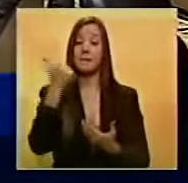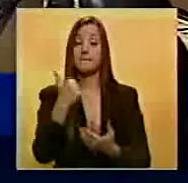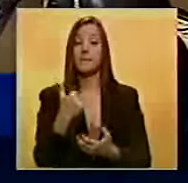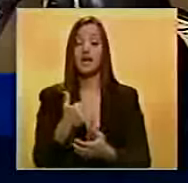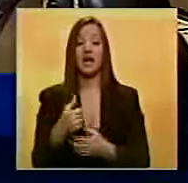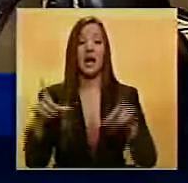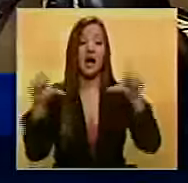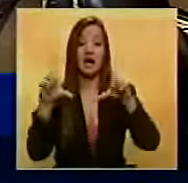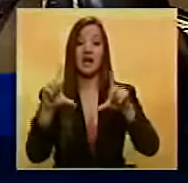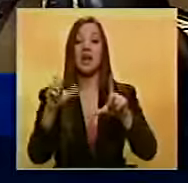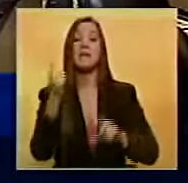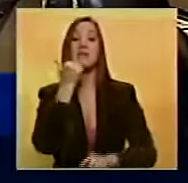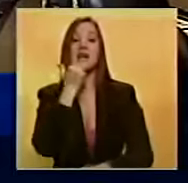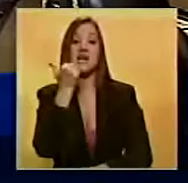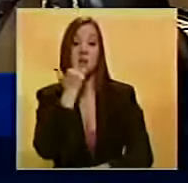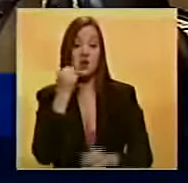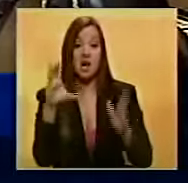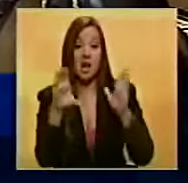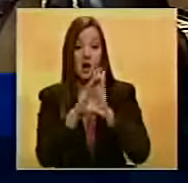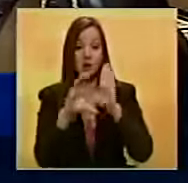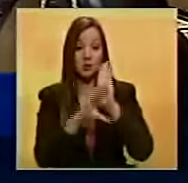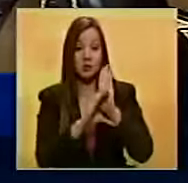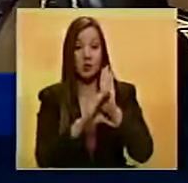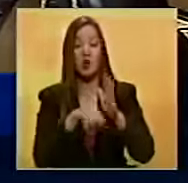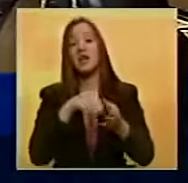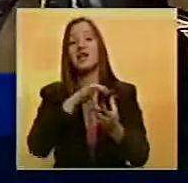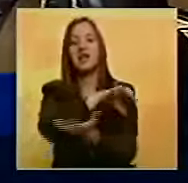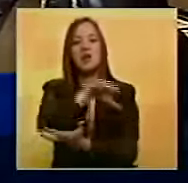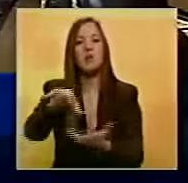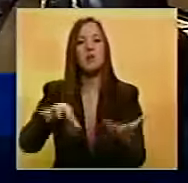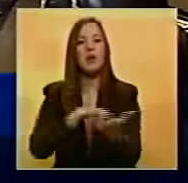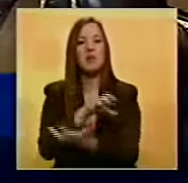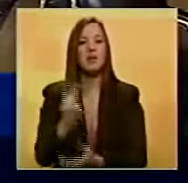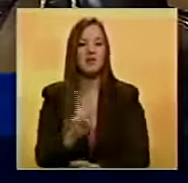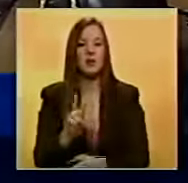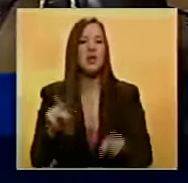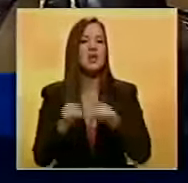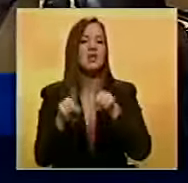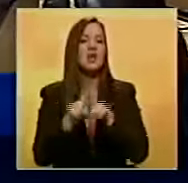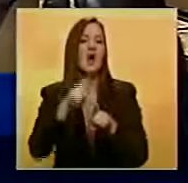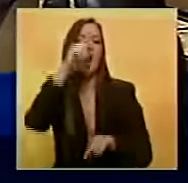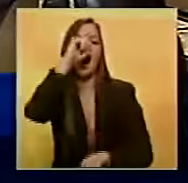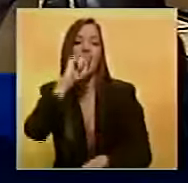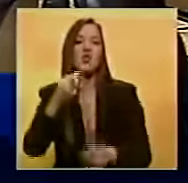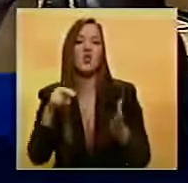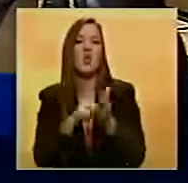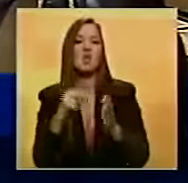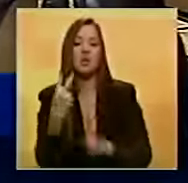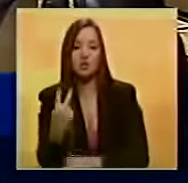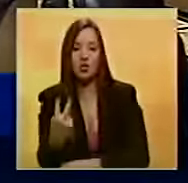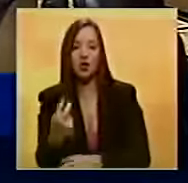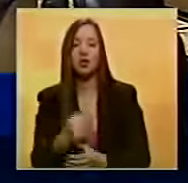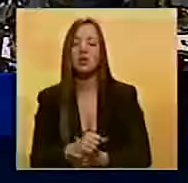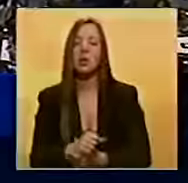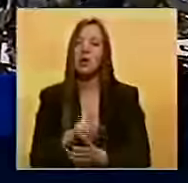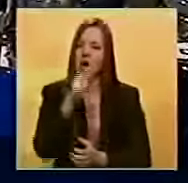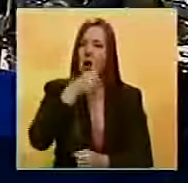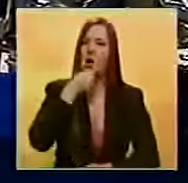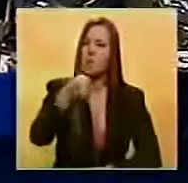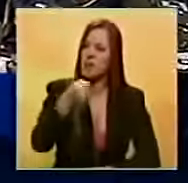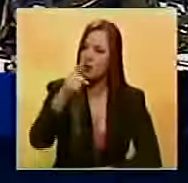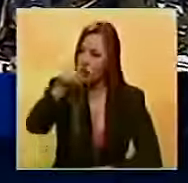empresten a violar la Constitución y a generar la violencia en el país como ya lo hicieron en el año 2002. Vamos los periodistas a avalar eso.